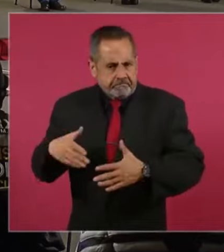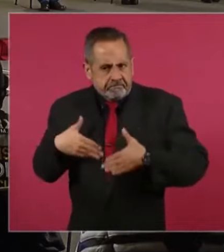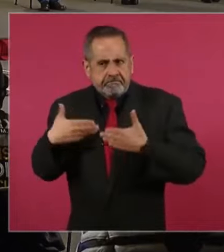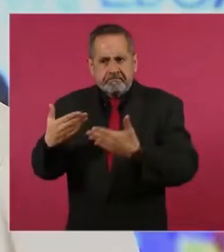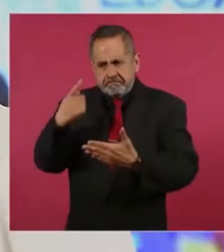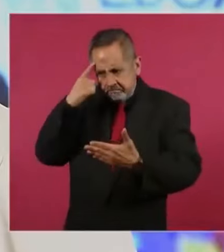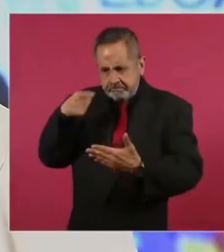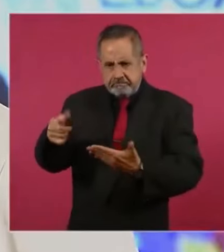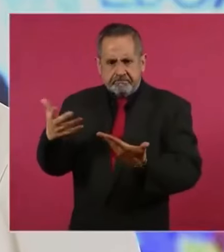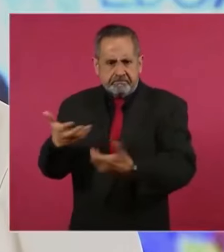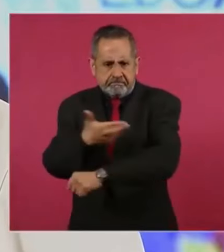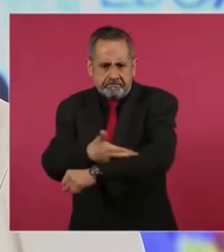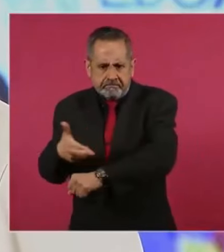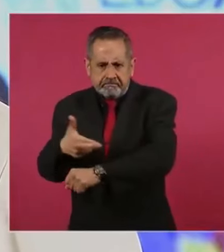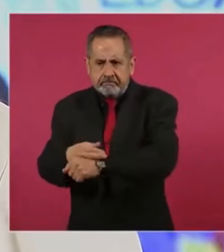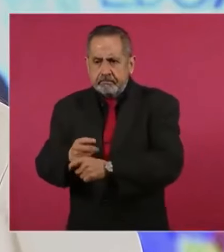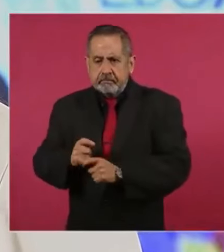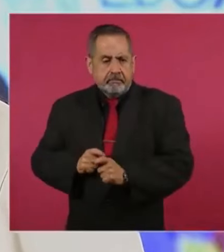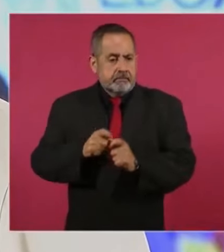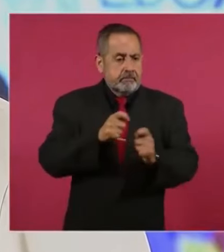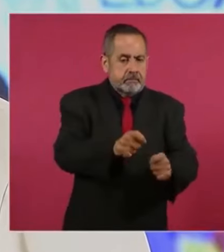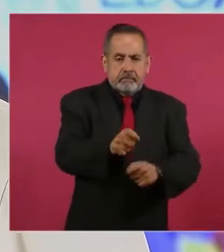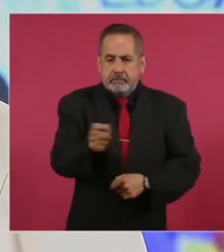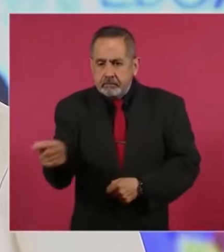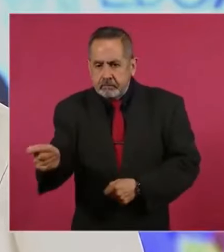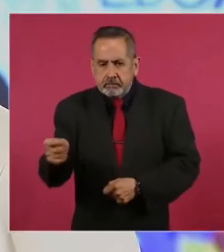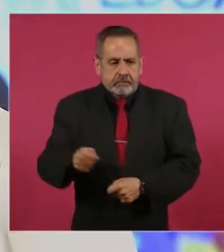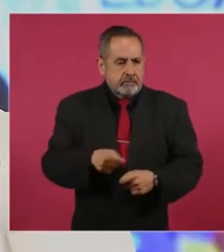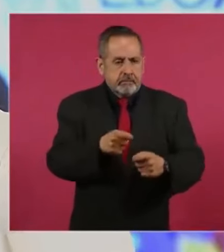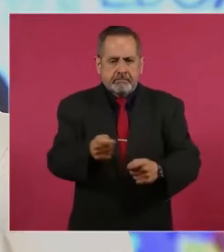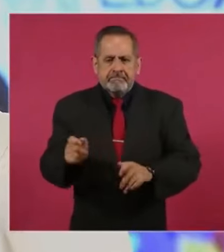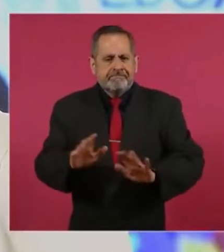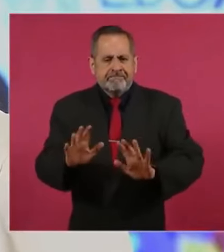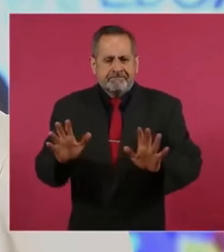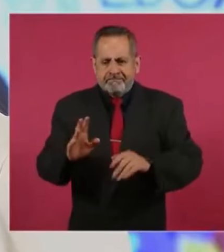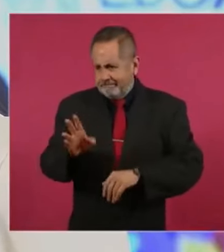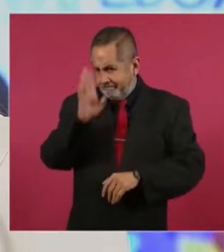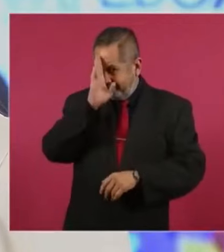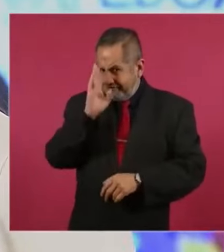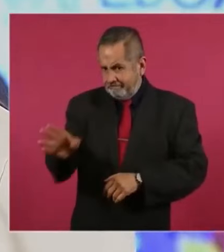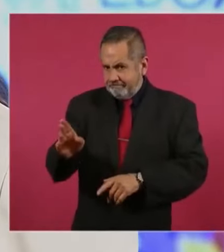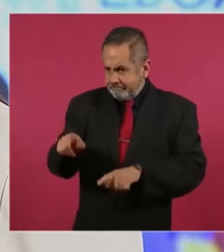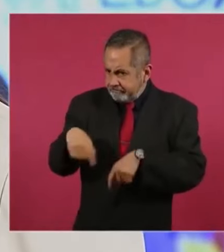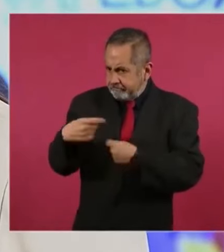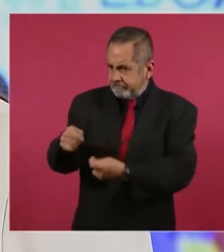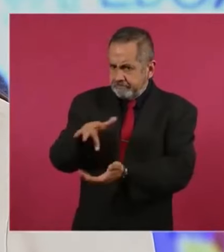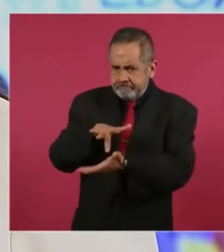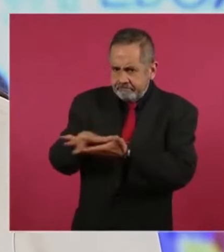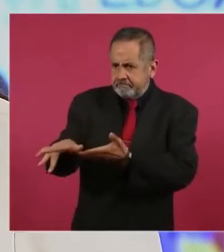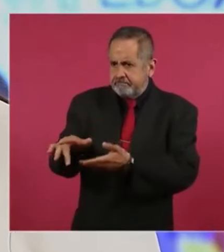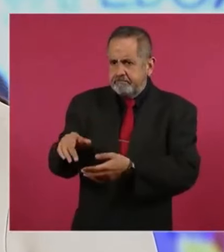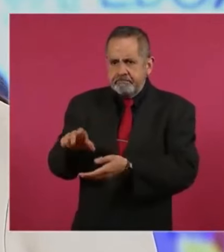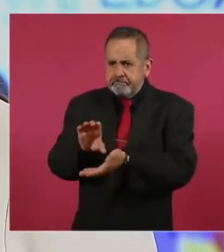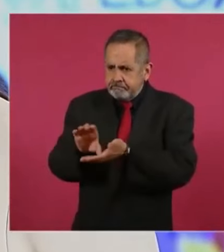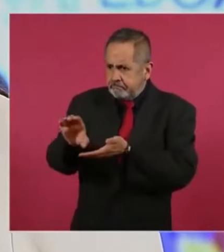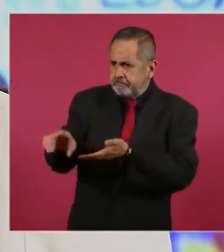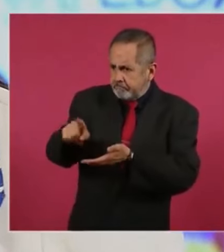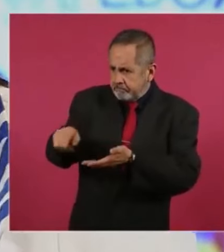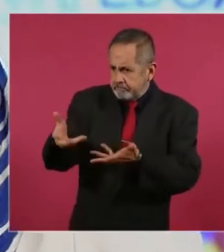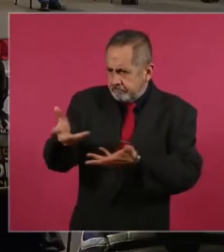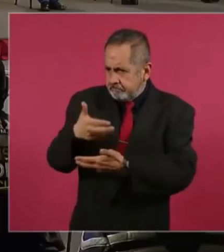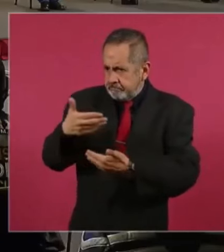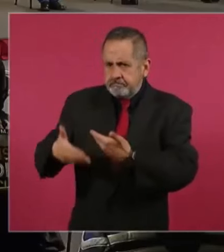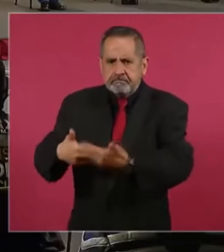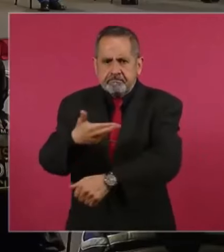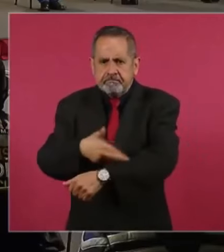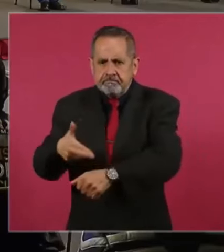sin intermediarios y sin imposición de personal técnico o constructores para realizar obras u otros servicios en las escuelas. Muchas